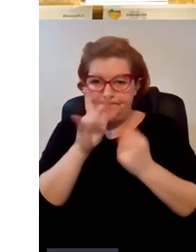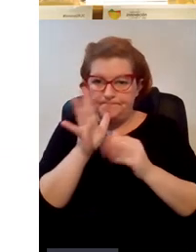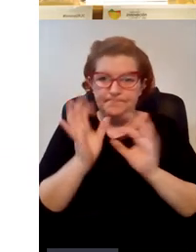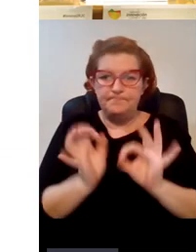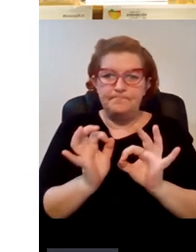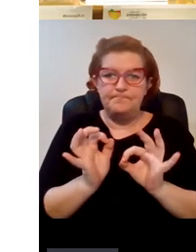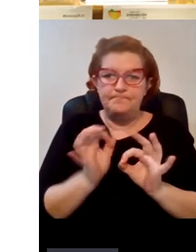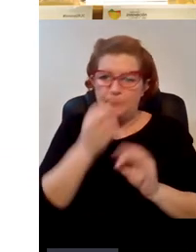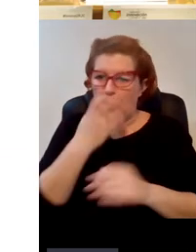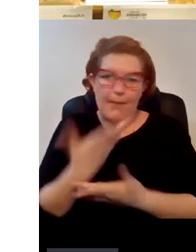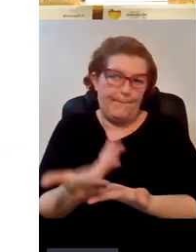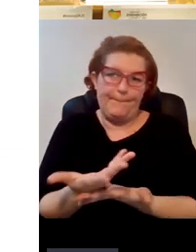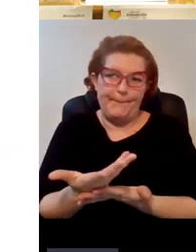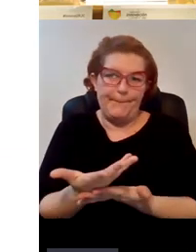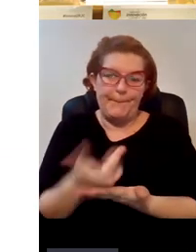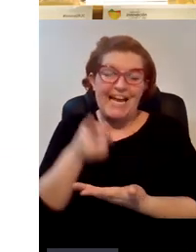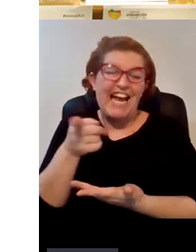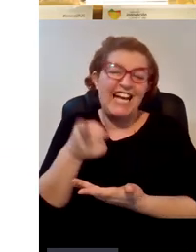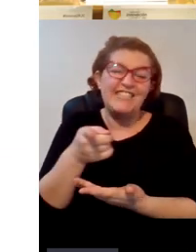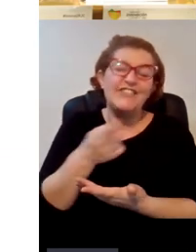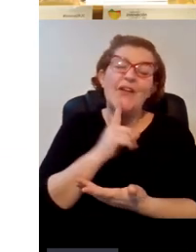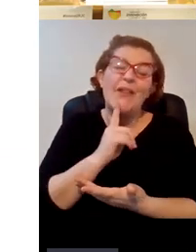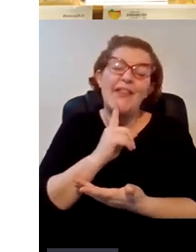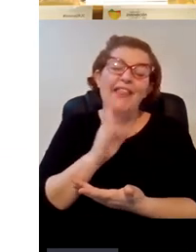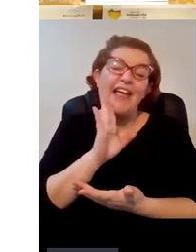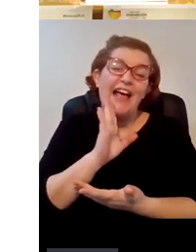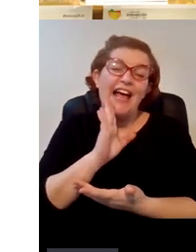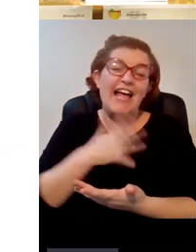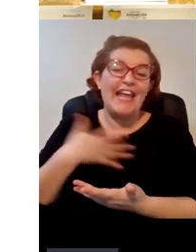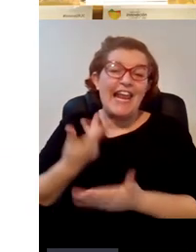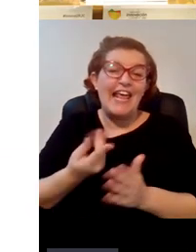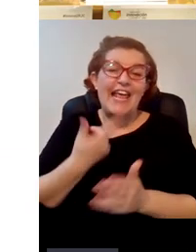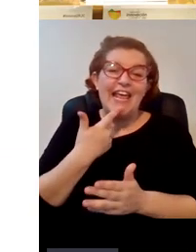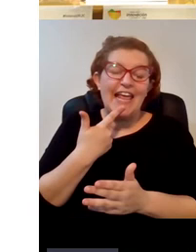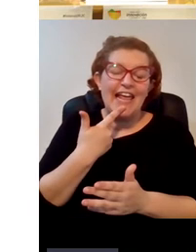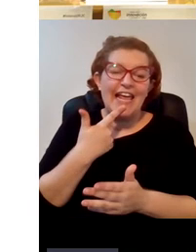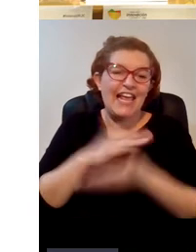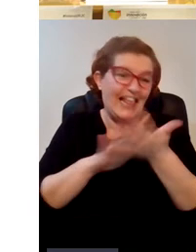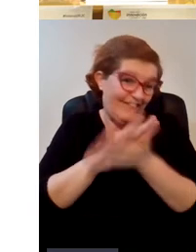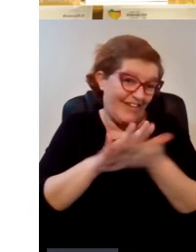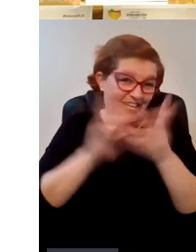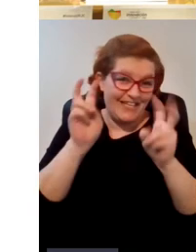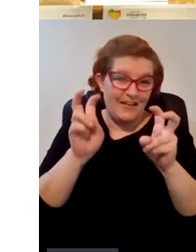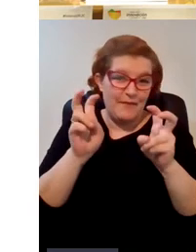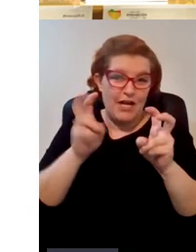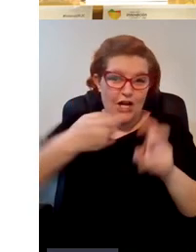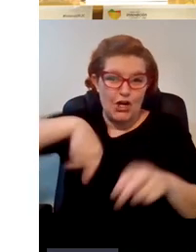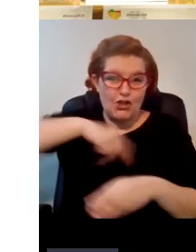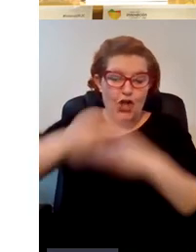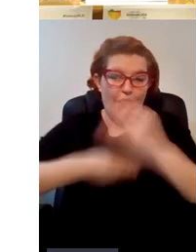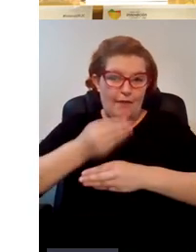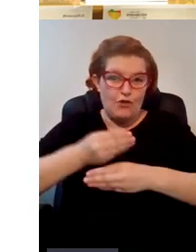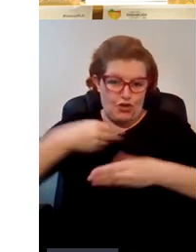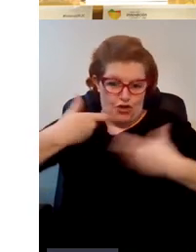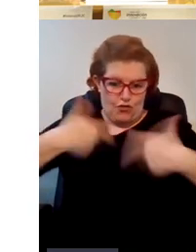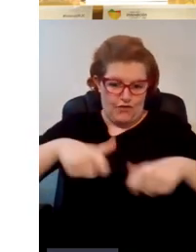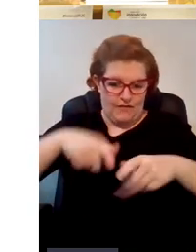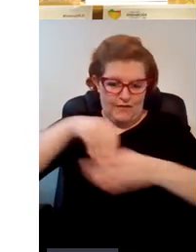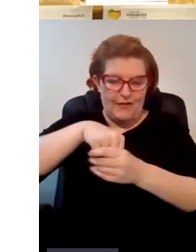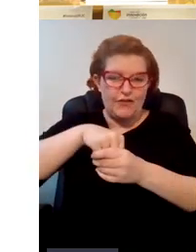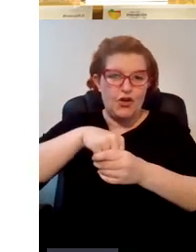bueno esto lo que os decía aquí lo que quería poner será que estamos todo lo que lo que hace la oficina verde está